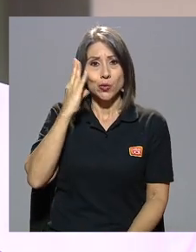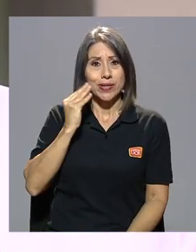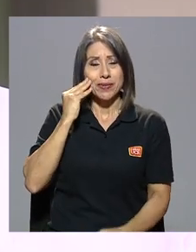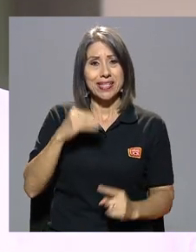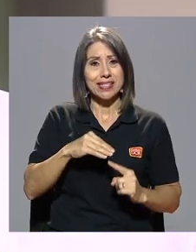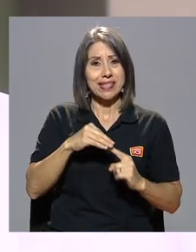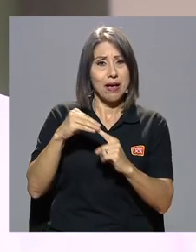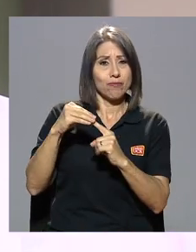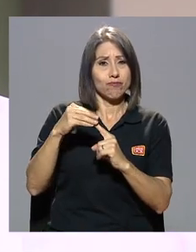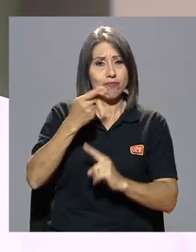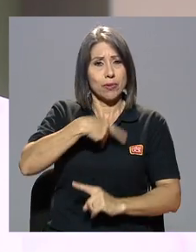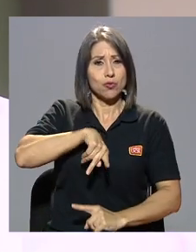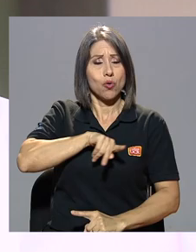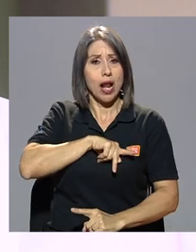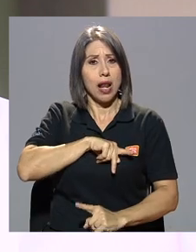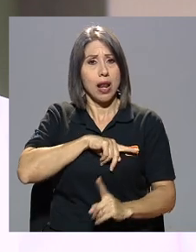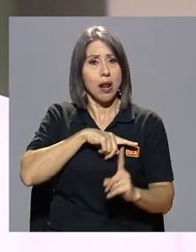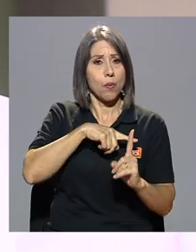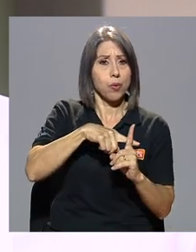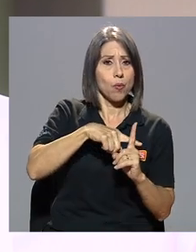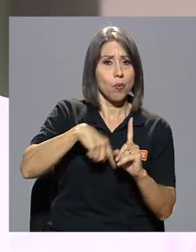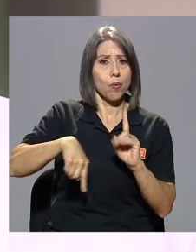particular suya fue negativo o positivo?